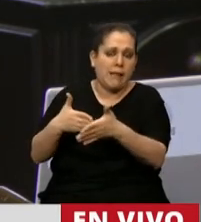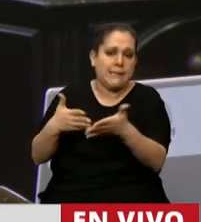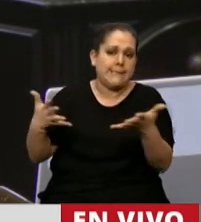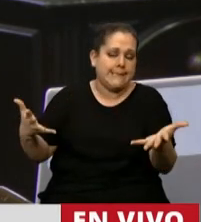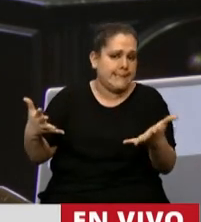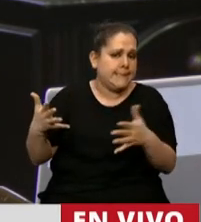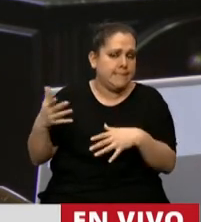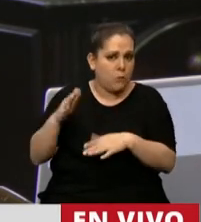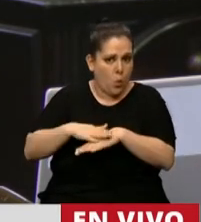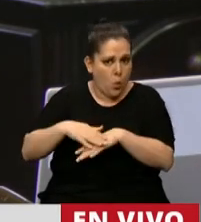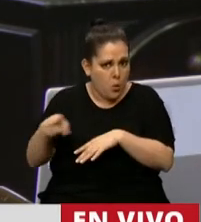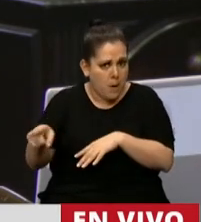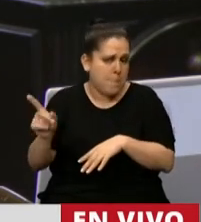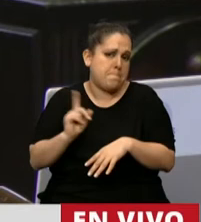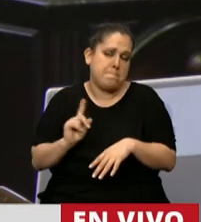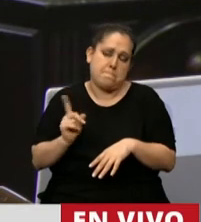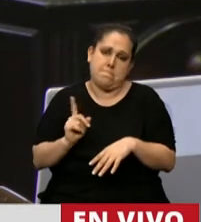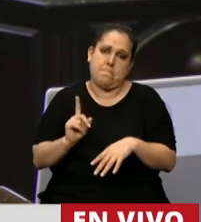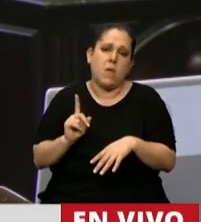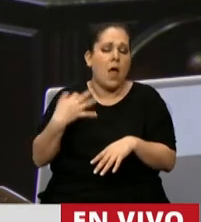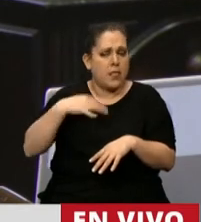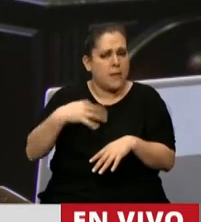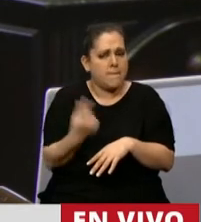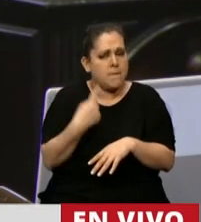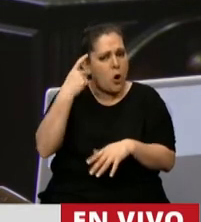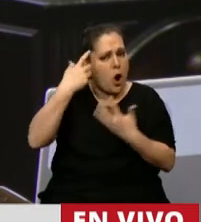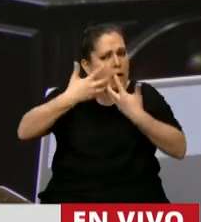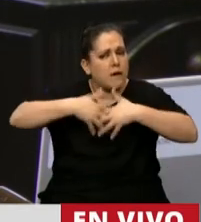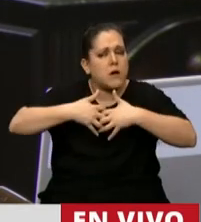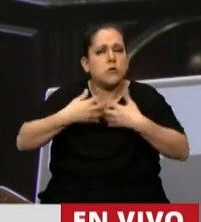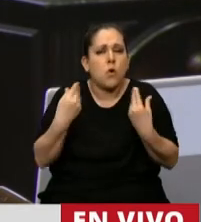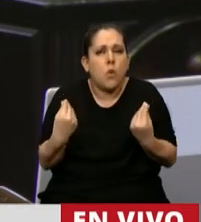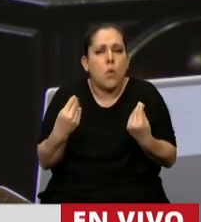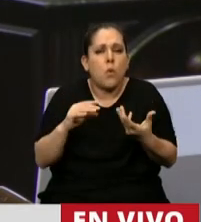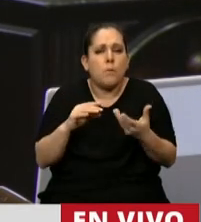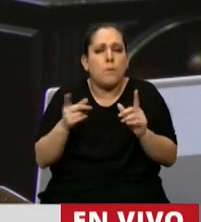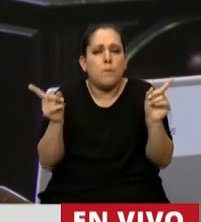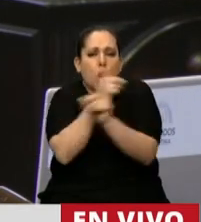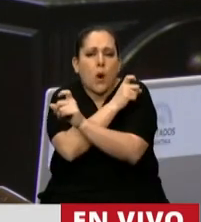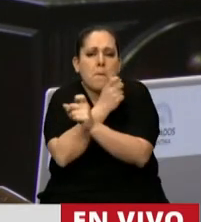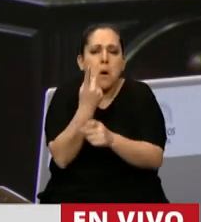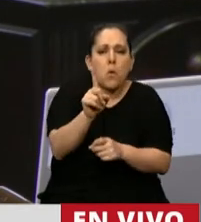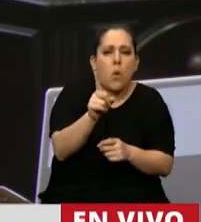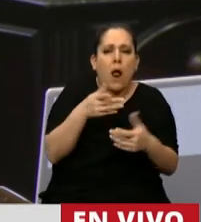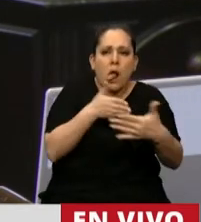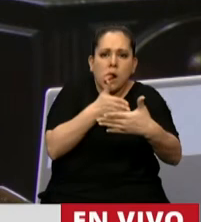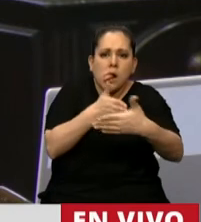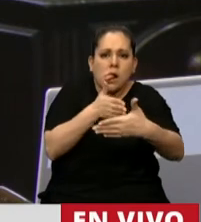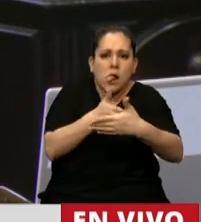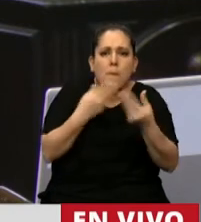Todo lo contrario, habrá que hacer una reflexión crítica acerca de cuáles son los factores que traban